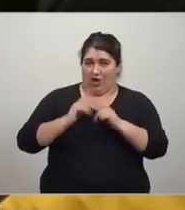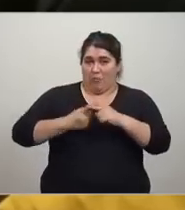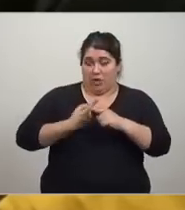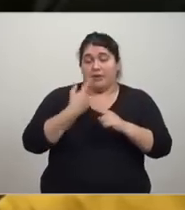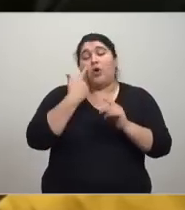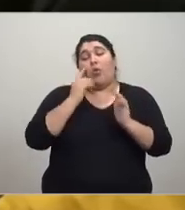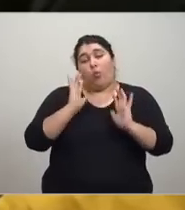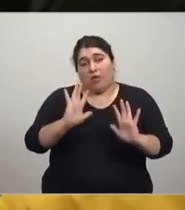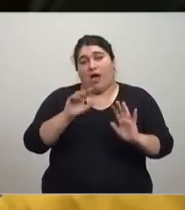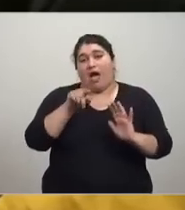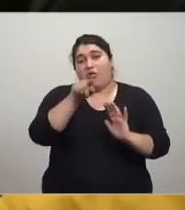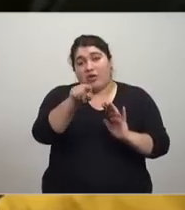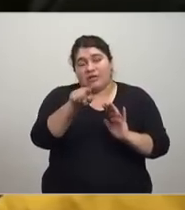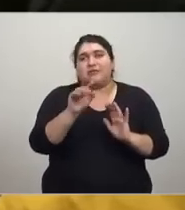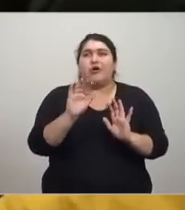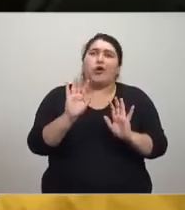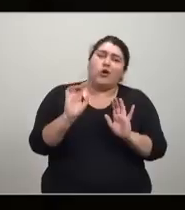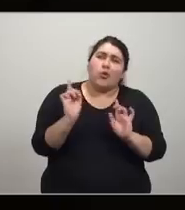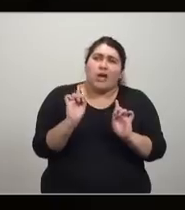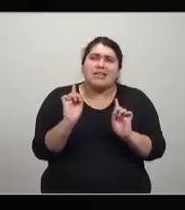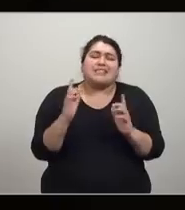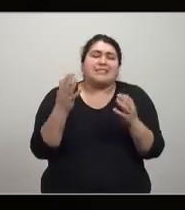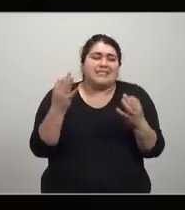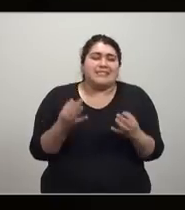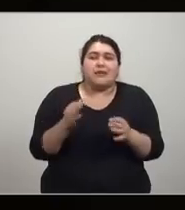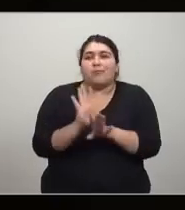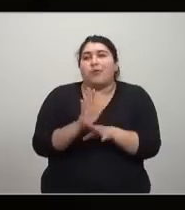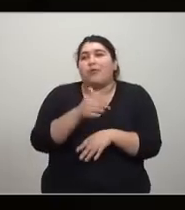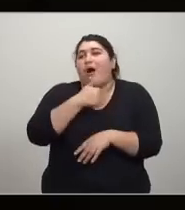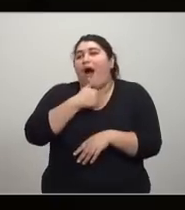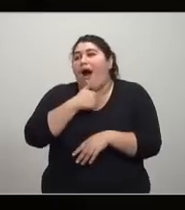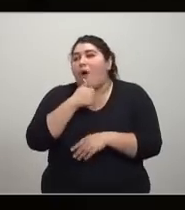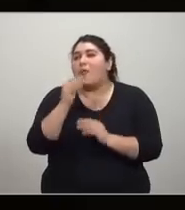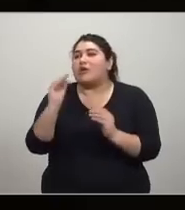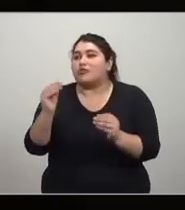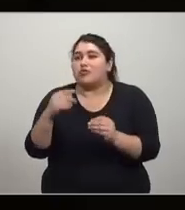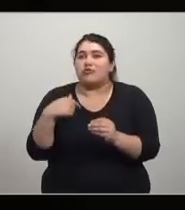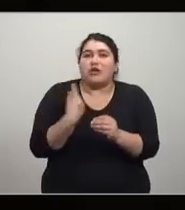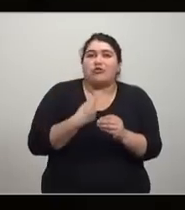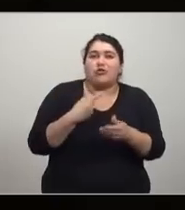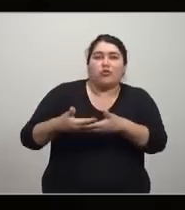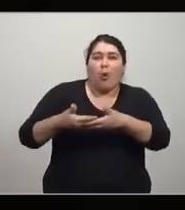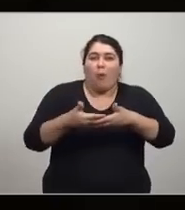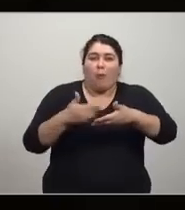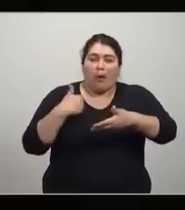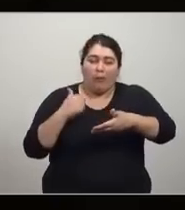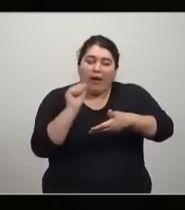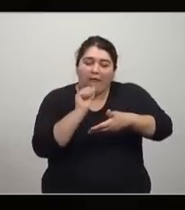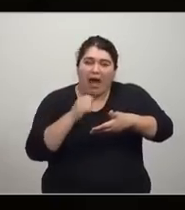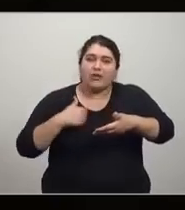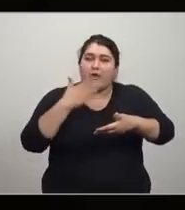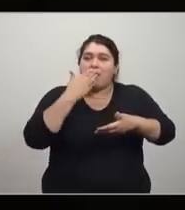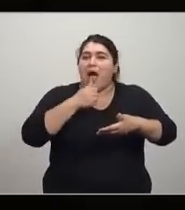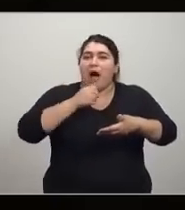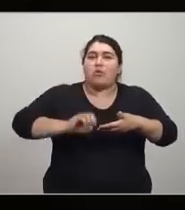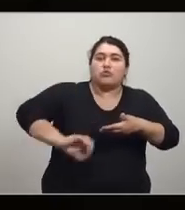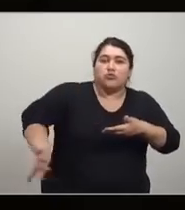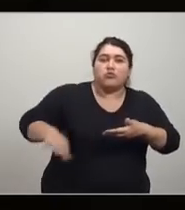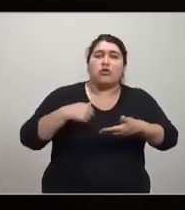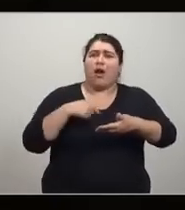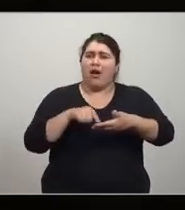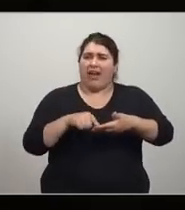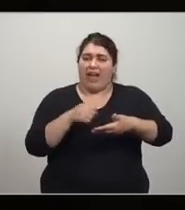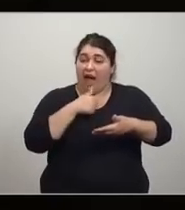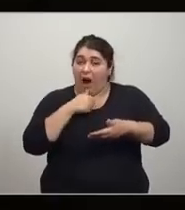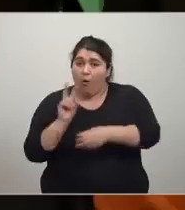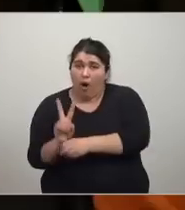Cuidado, no es que por votar el agua sucia en la bañera votamos el bebé, pero tampoco podemos votar el bebé